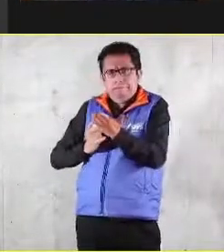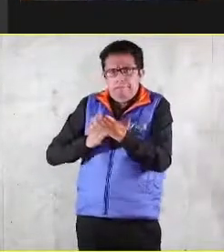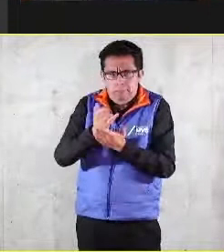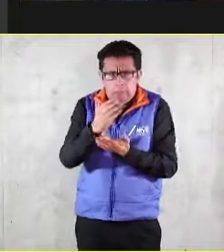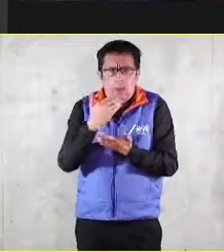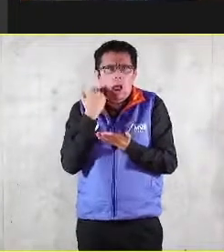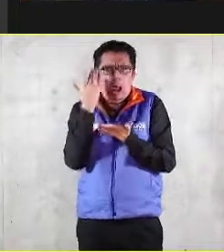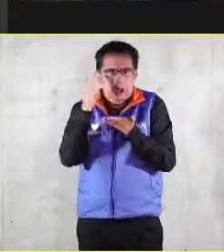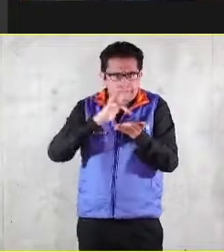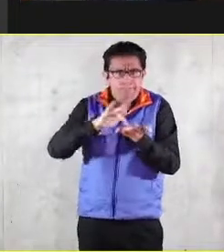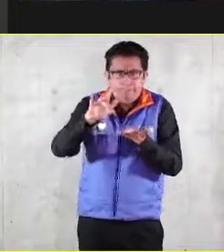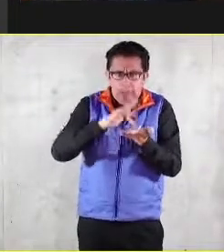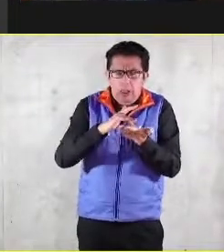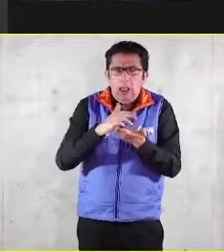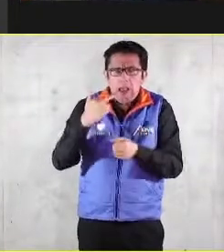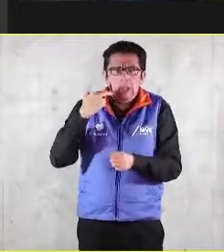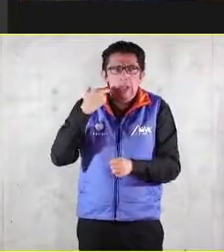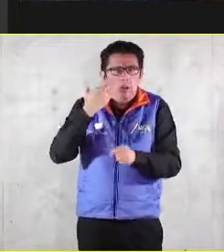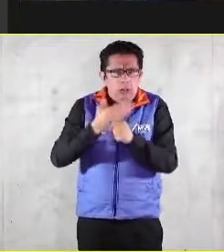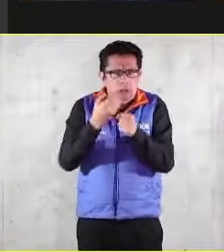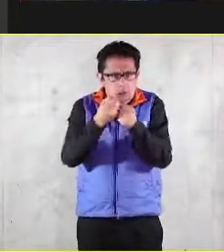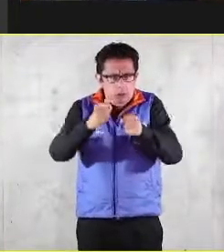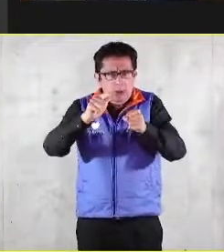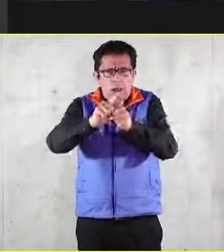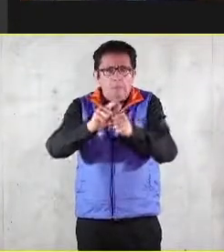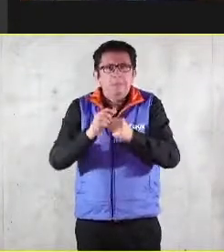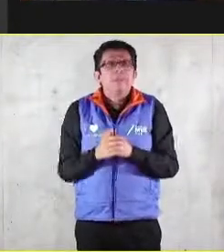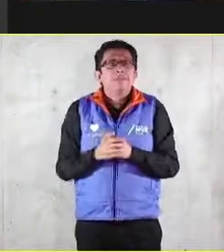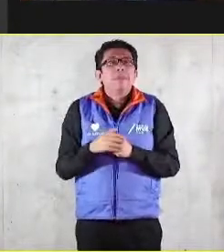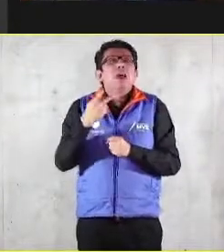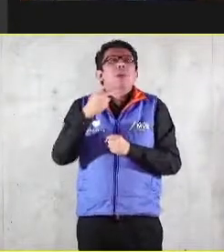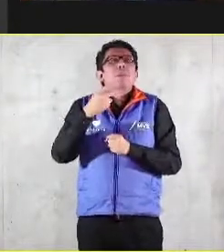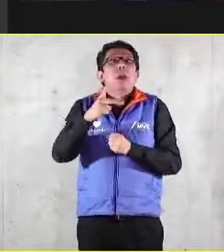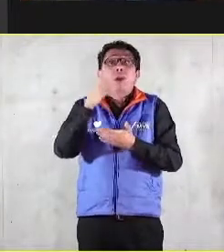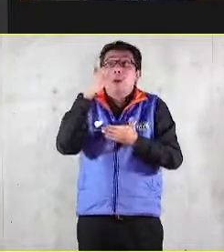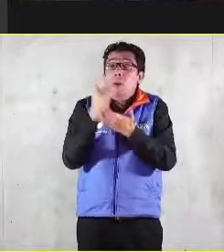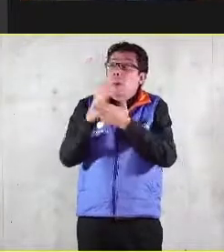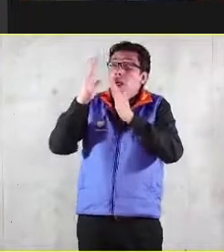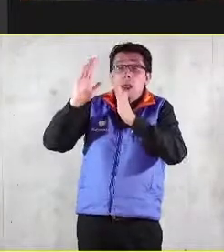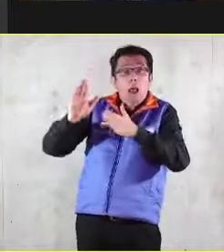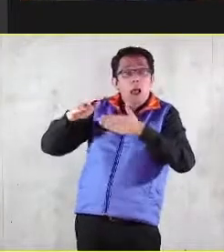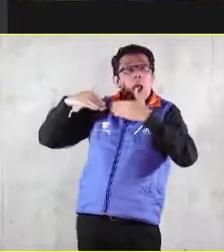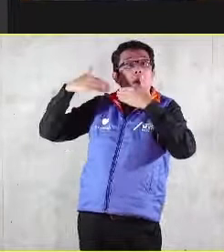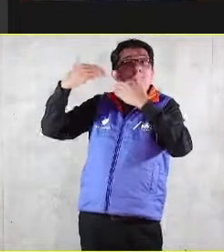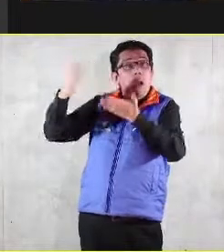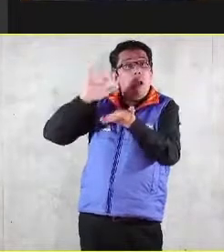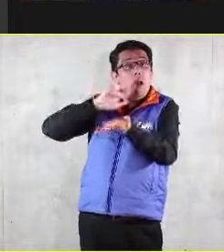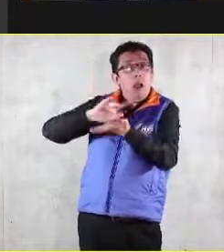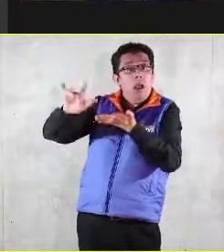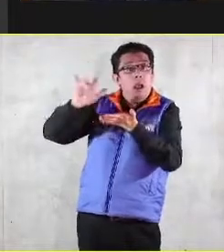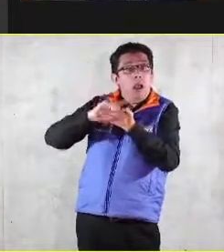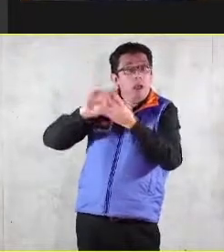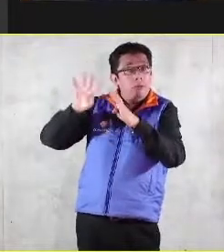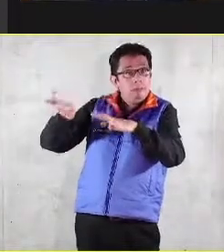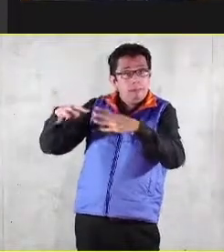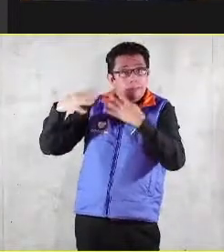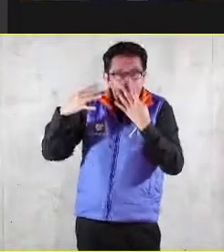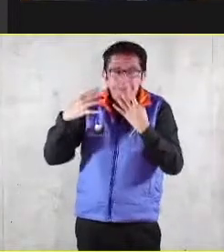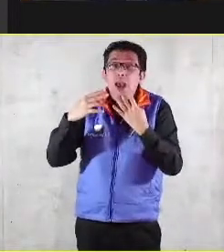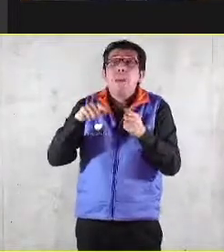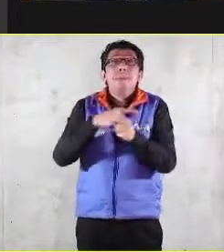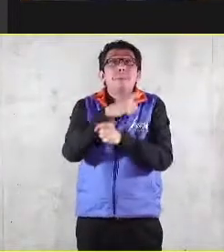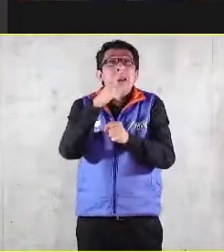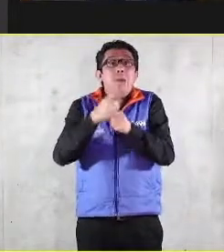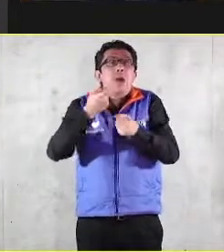prácticas de responsabilidad social, pero para no ser candil de la calle y oscuridad de la casa, necesitamos empezar dentro.